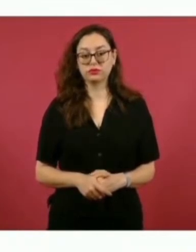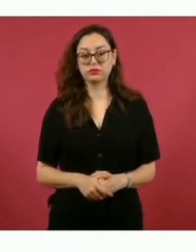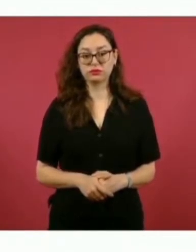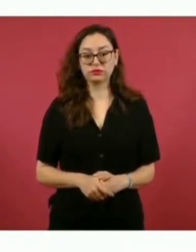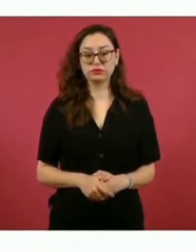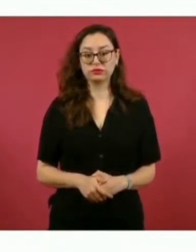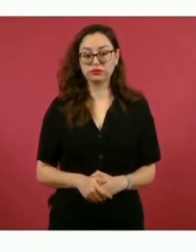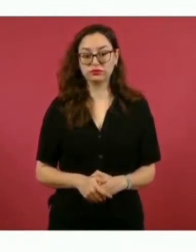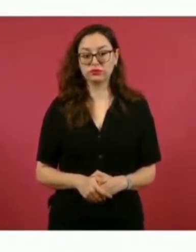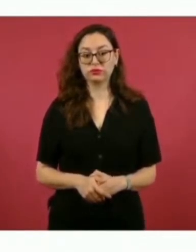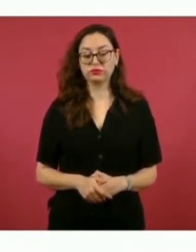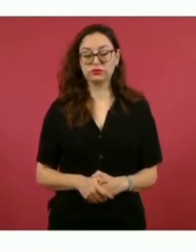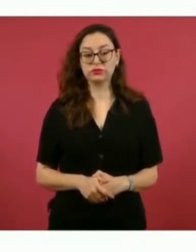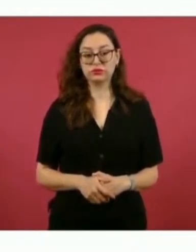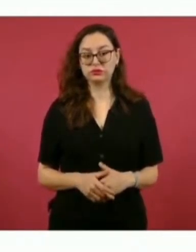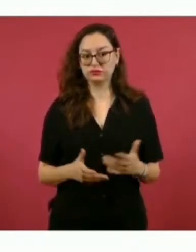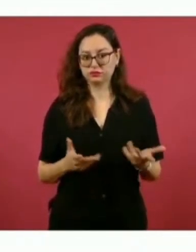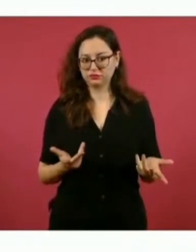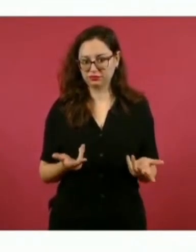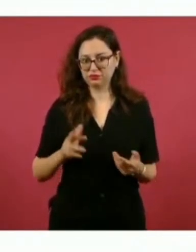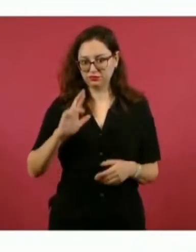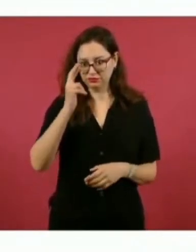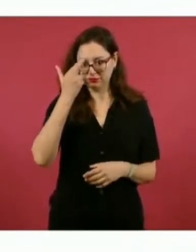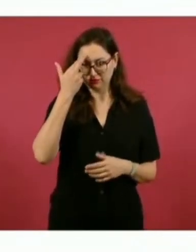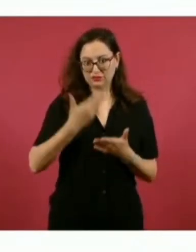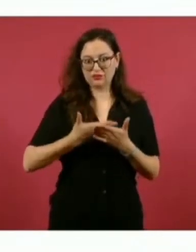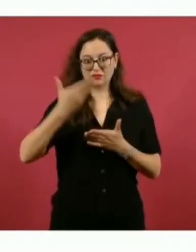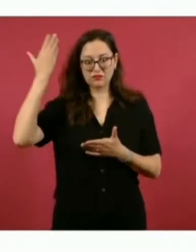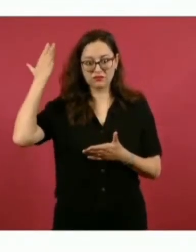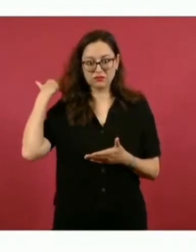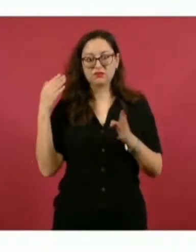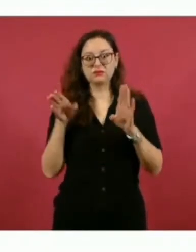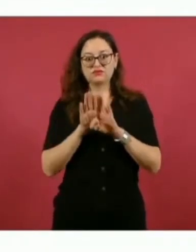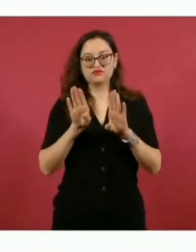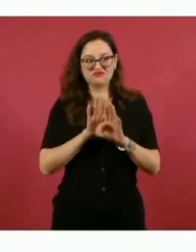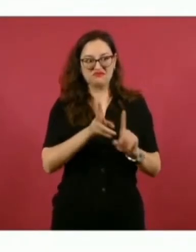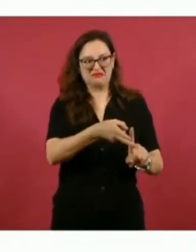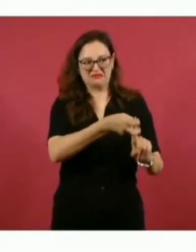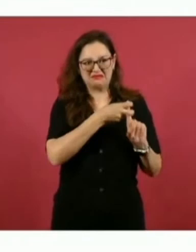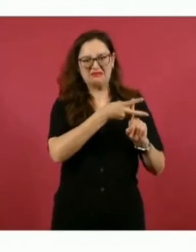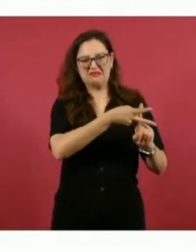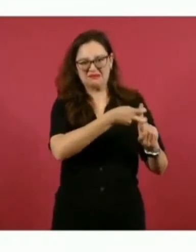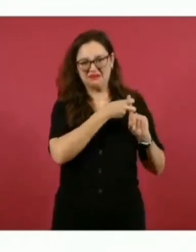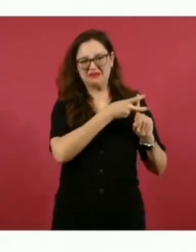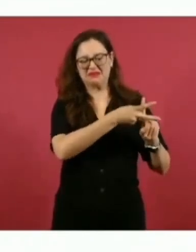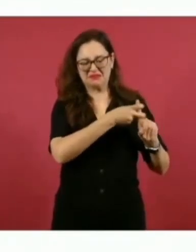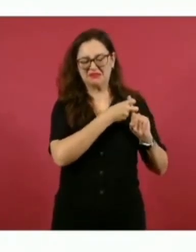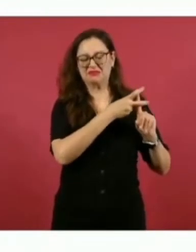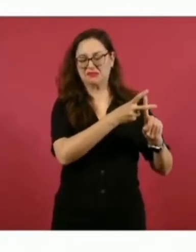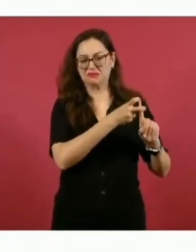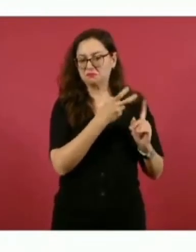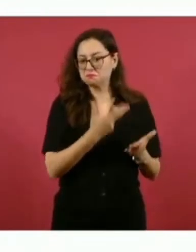de eso, no hay